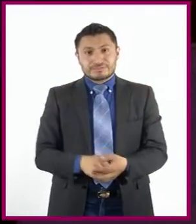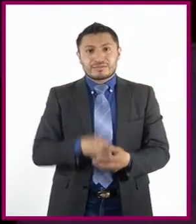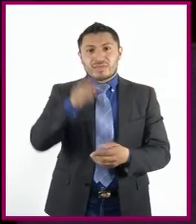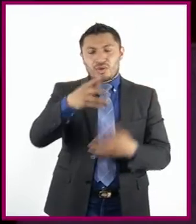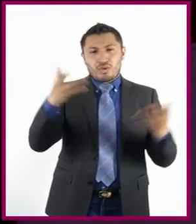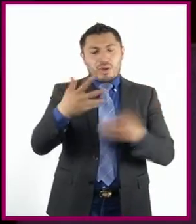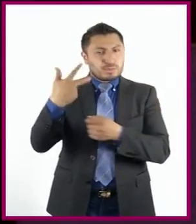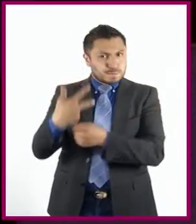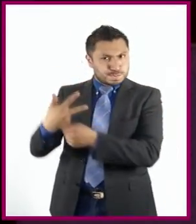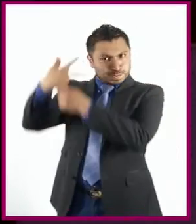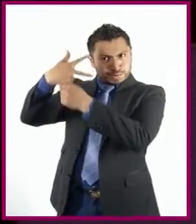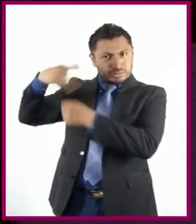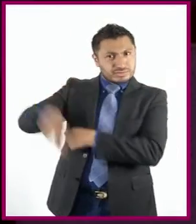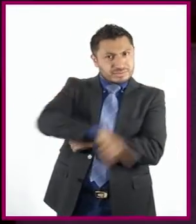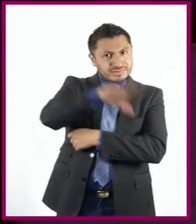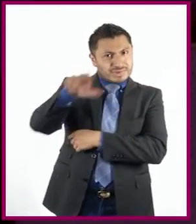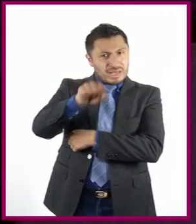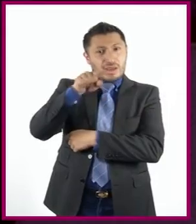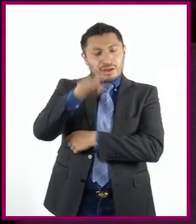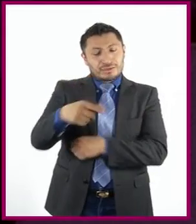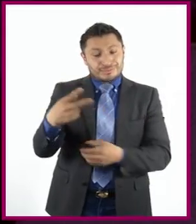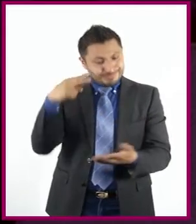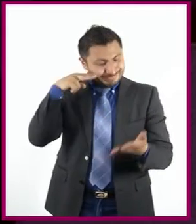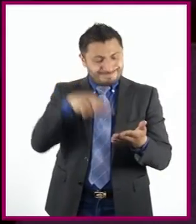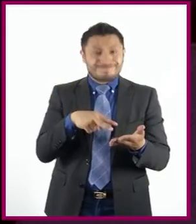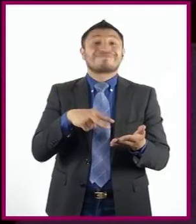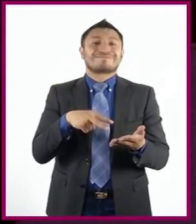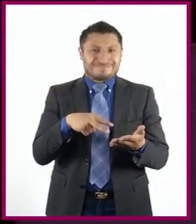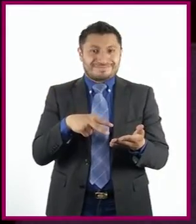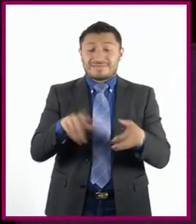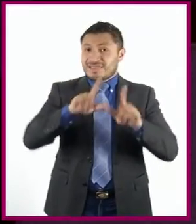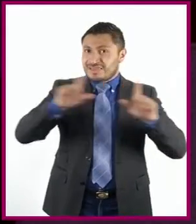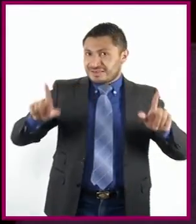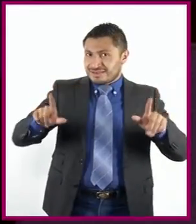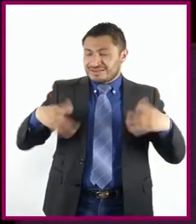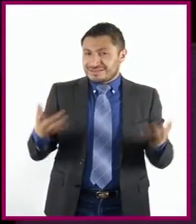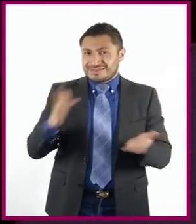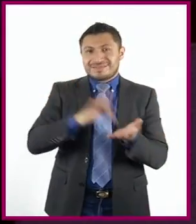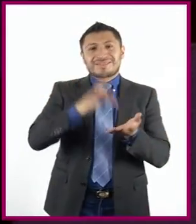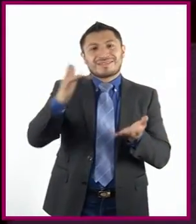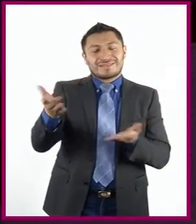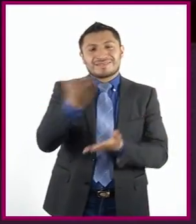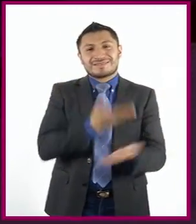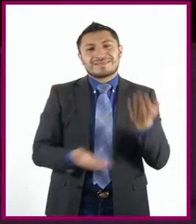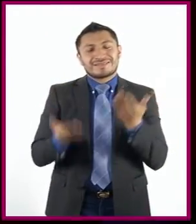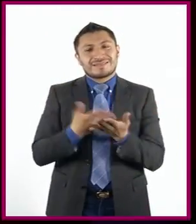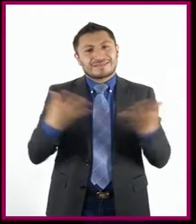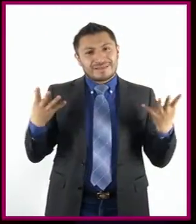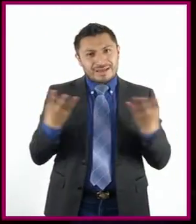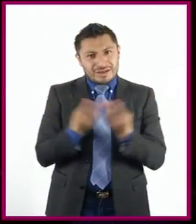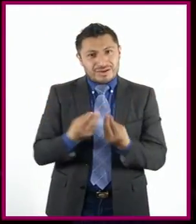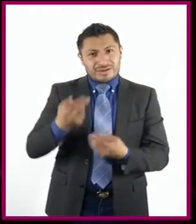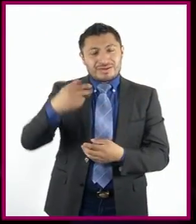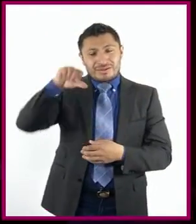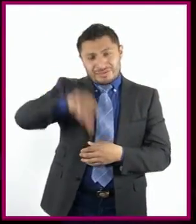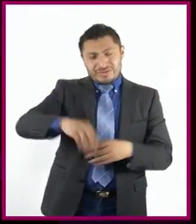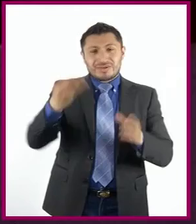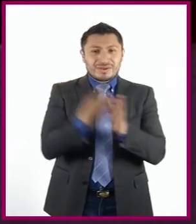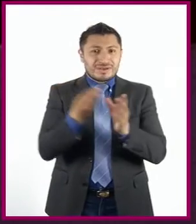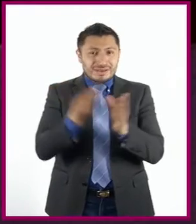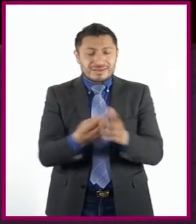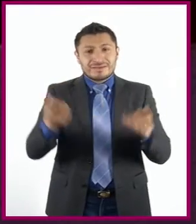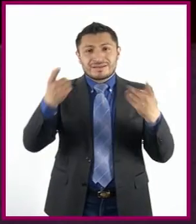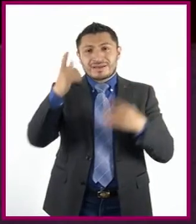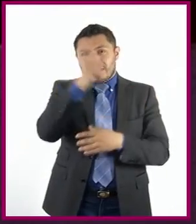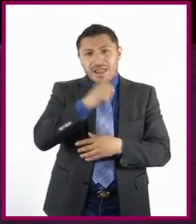grabación y después escúchenlo. ¿Listo? Gracias por compartir con nosotros esta sesión de